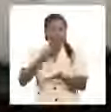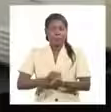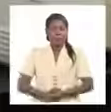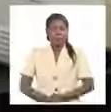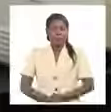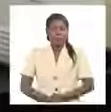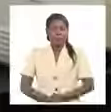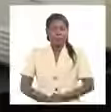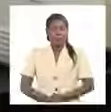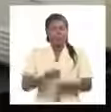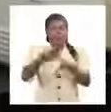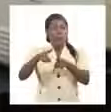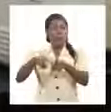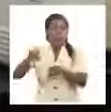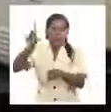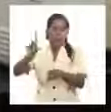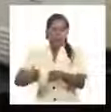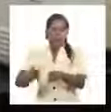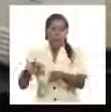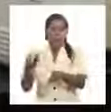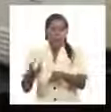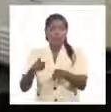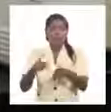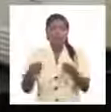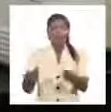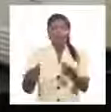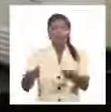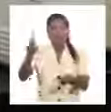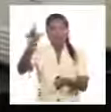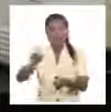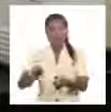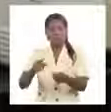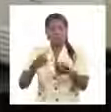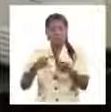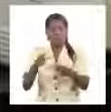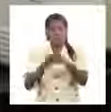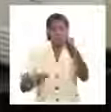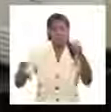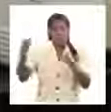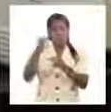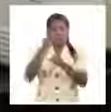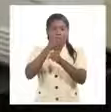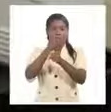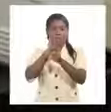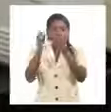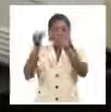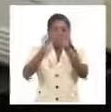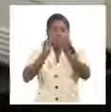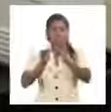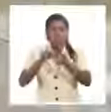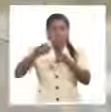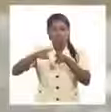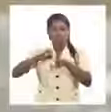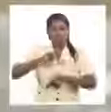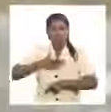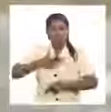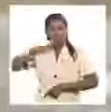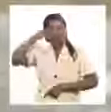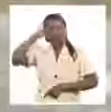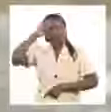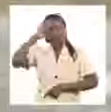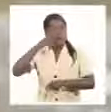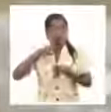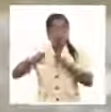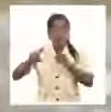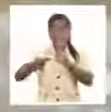material se utiliza, menor costo y mayores posibilidades de escala, o sea, hacer mucha mayor cantidad de dispositivos con menos material. Por otro